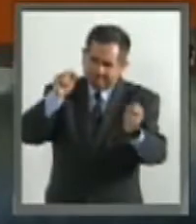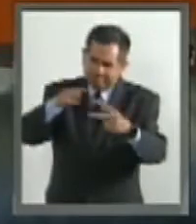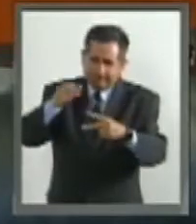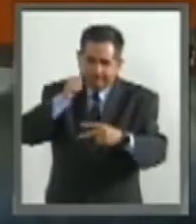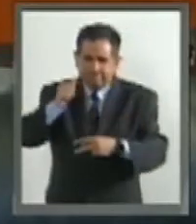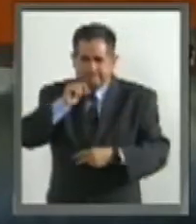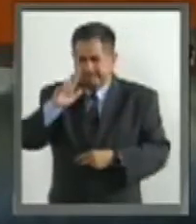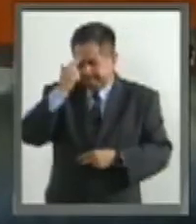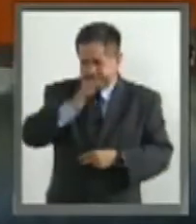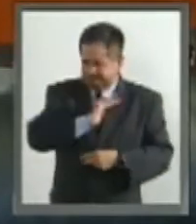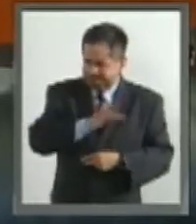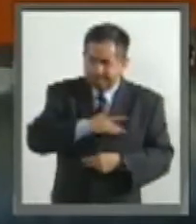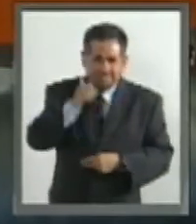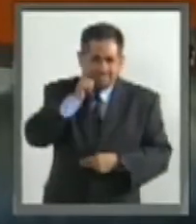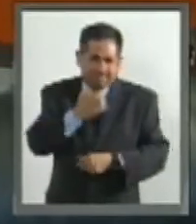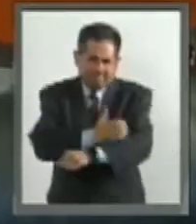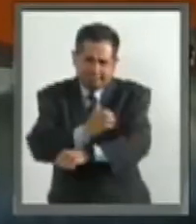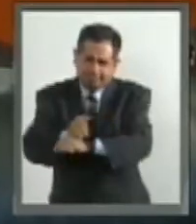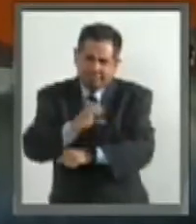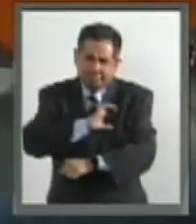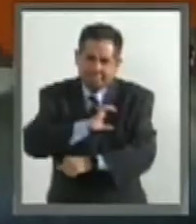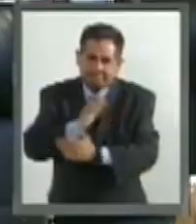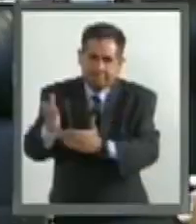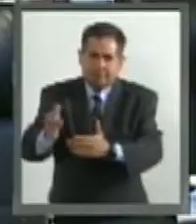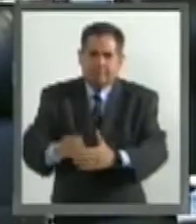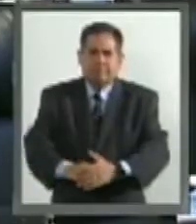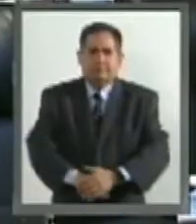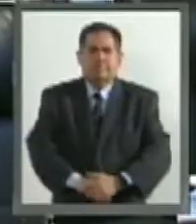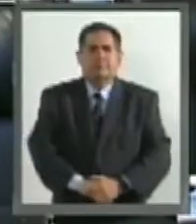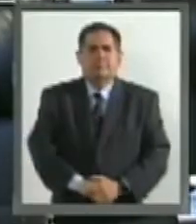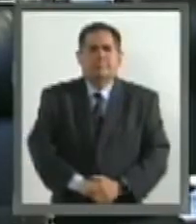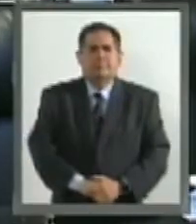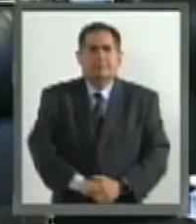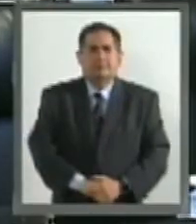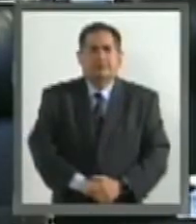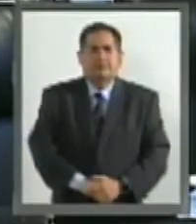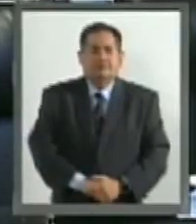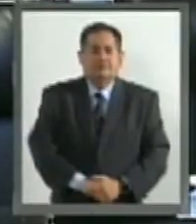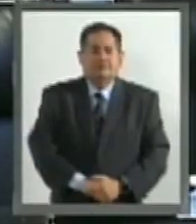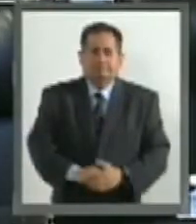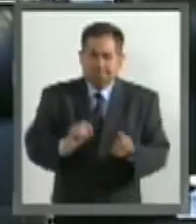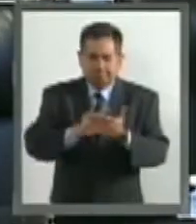recordaré siempre como un compañero con mucho, mucho cariño. Gracias, muchas gracias. Gracias.